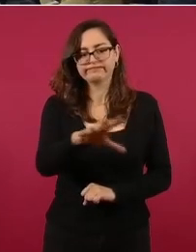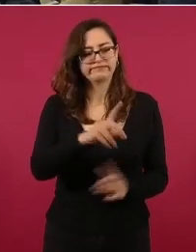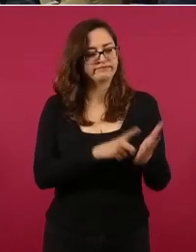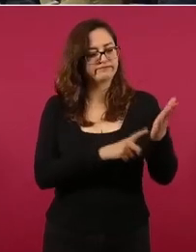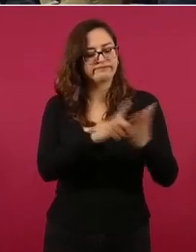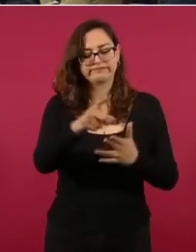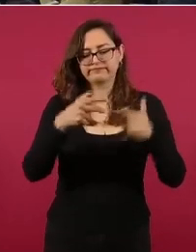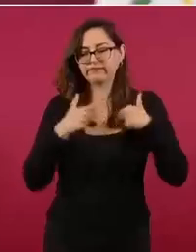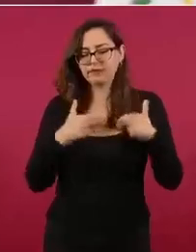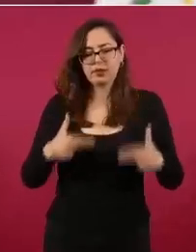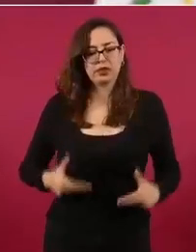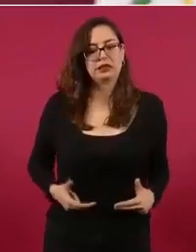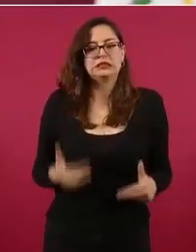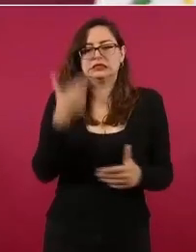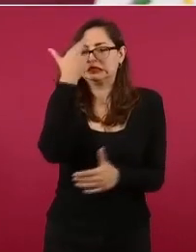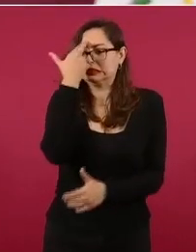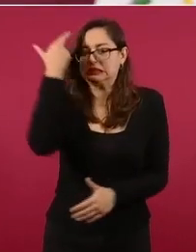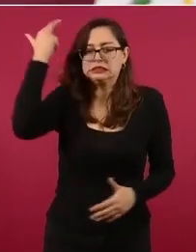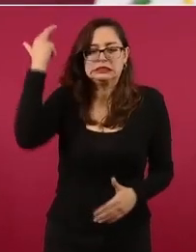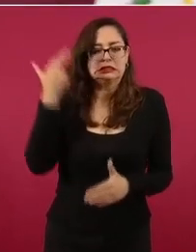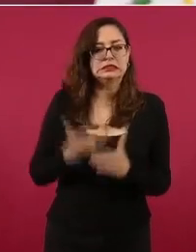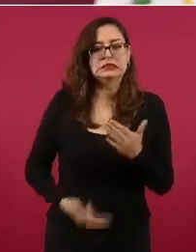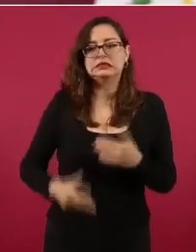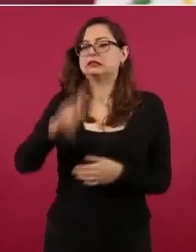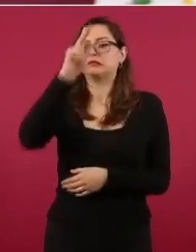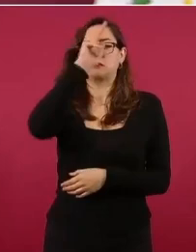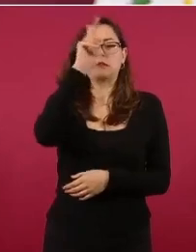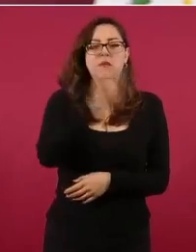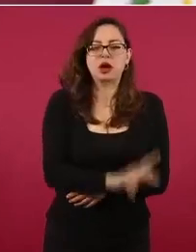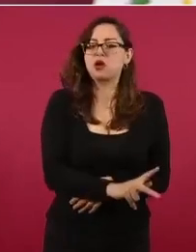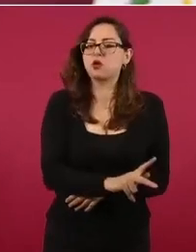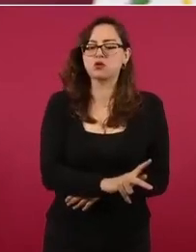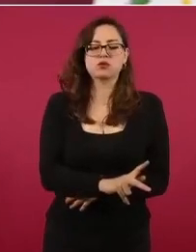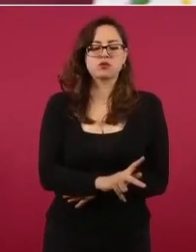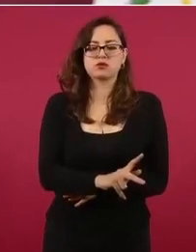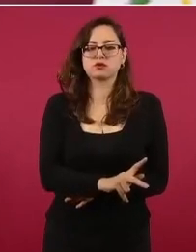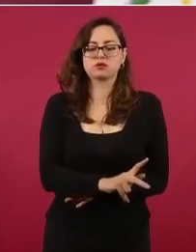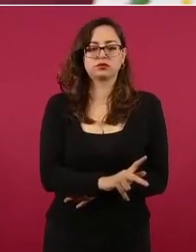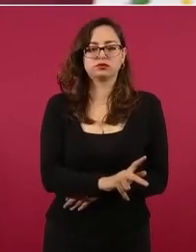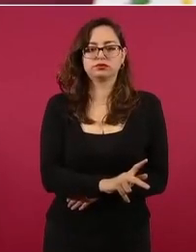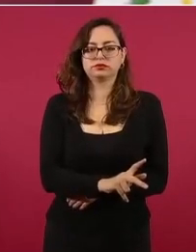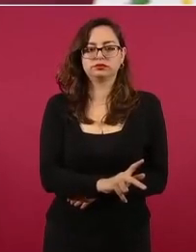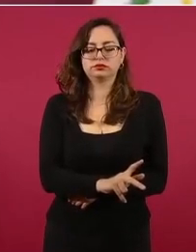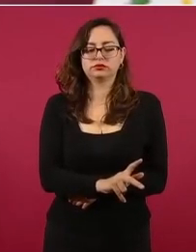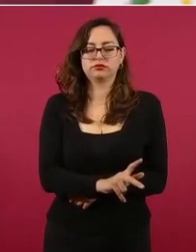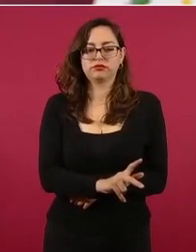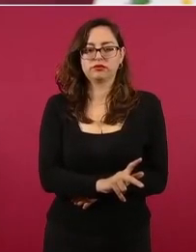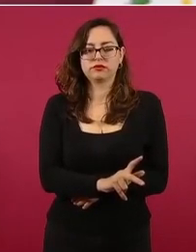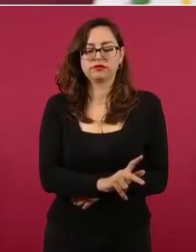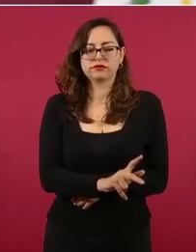humanos. O sea, un hecho